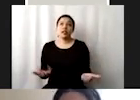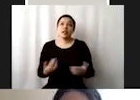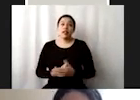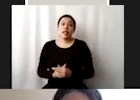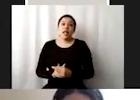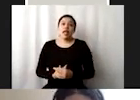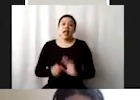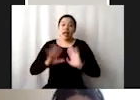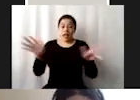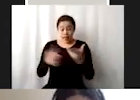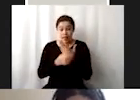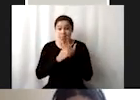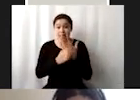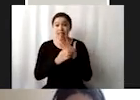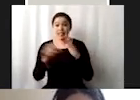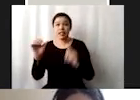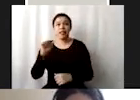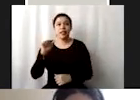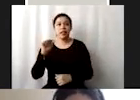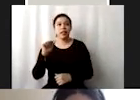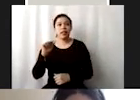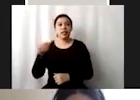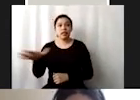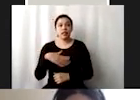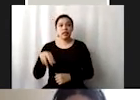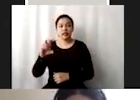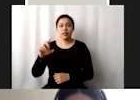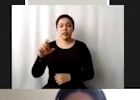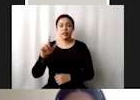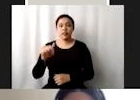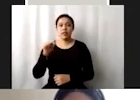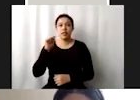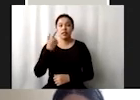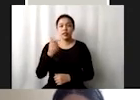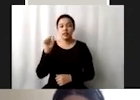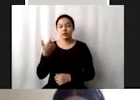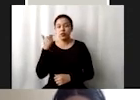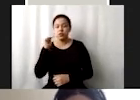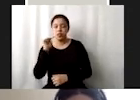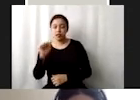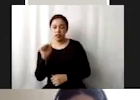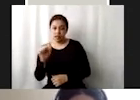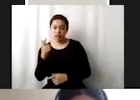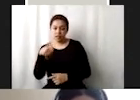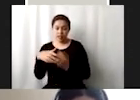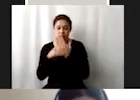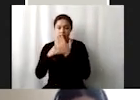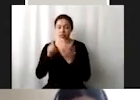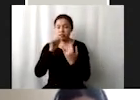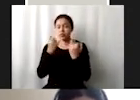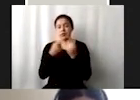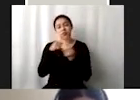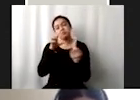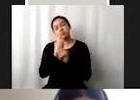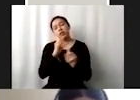explícitamente menciona la sociedad civil en la 17.17 y que también tiene una meta que